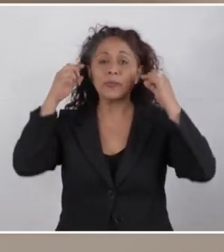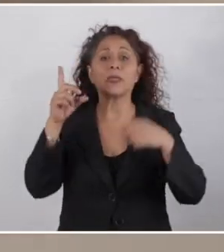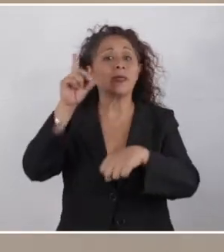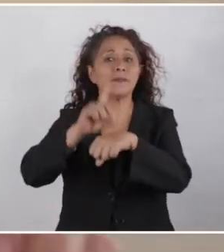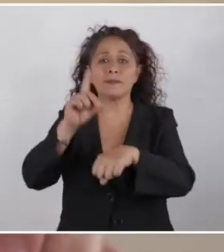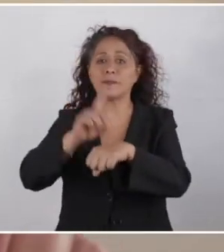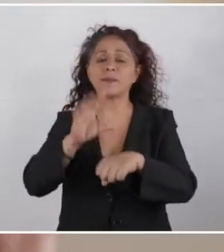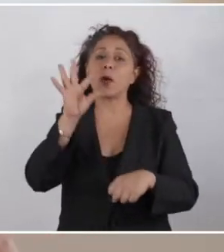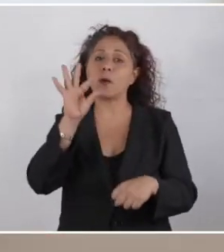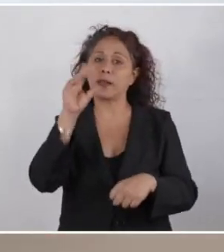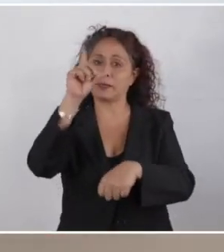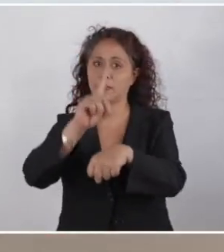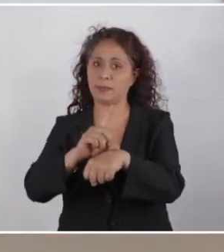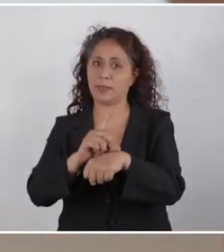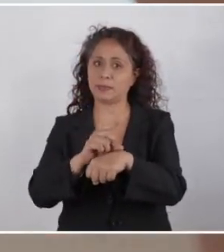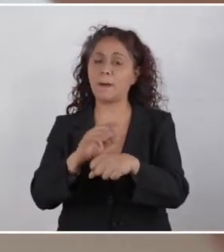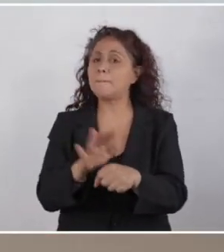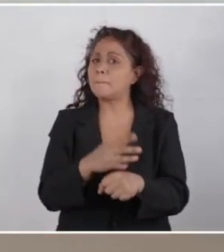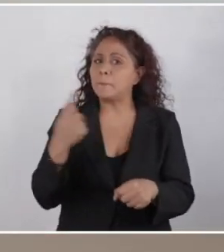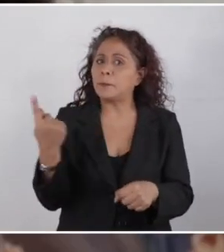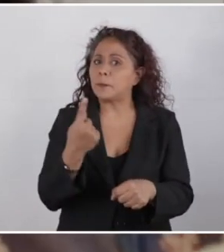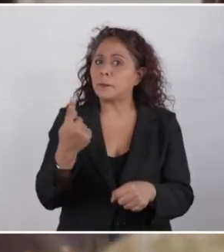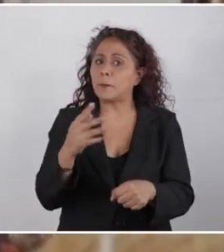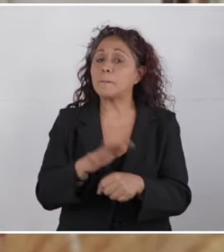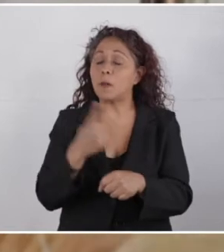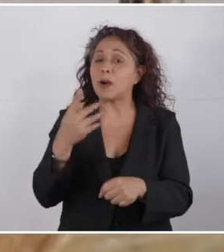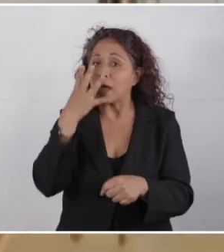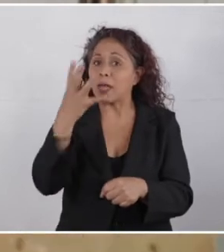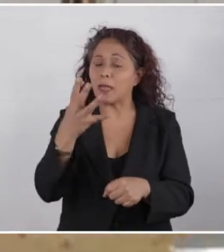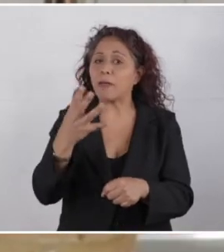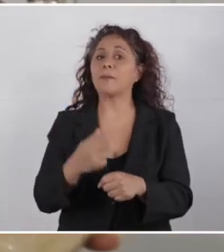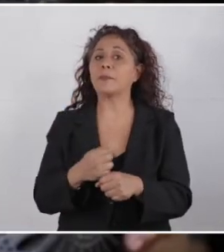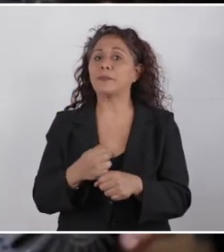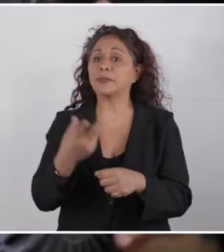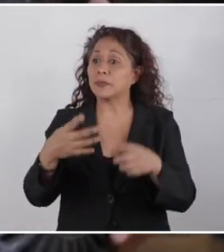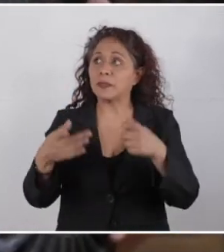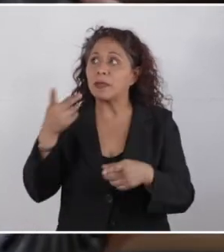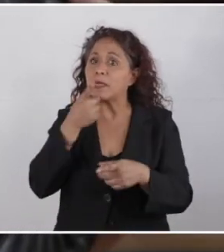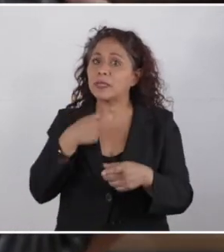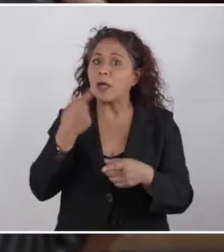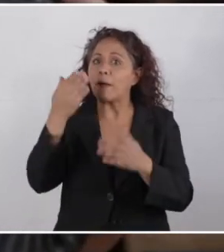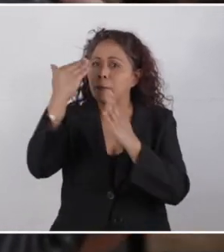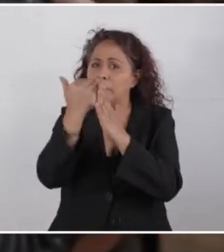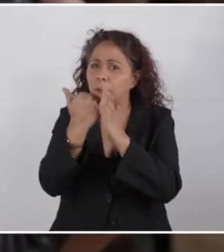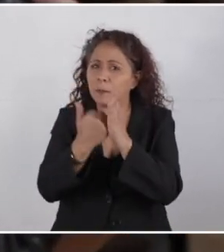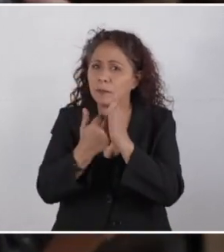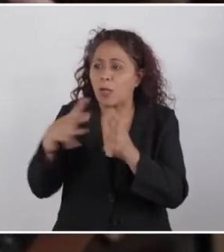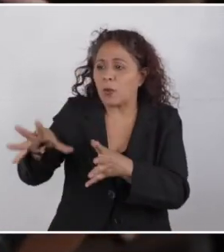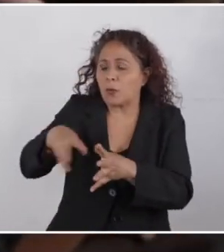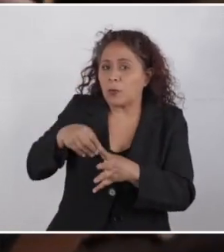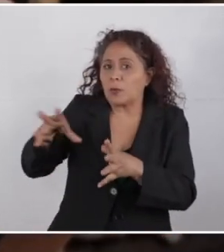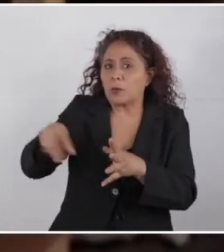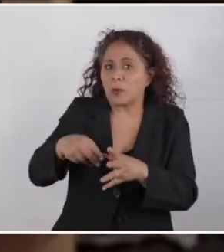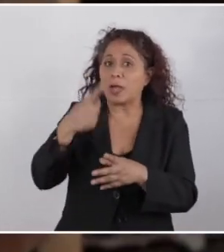durante 40 días. ¿Por qué? Porque está probado científicamente que podemos reducir el nivel